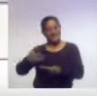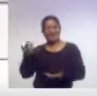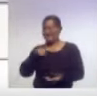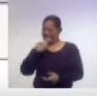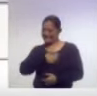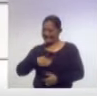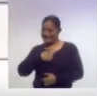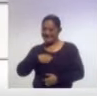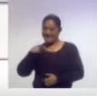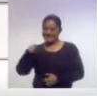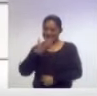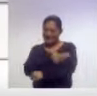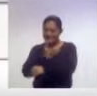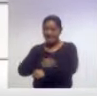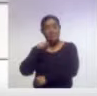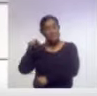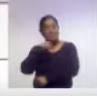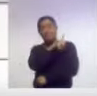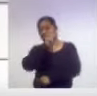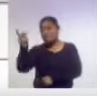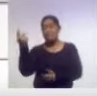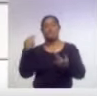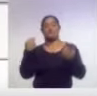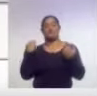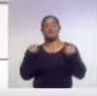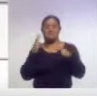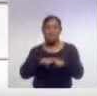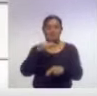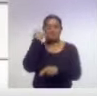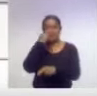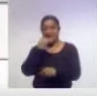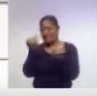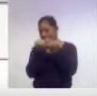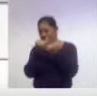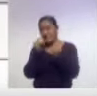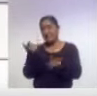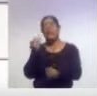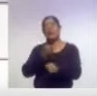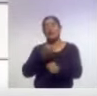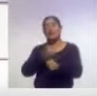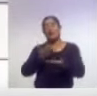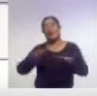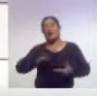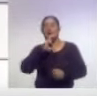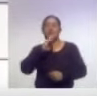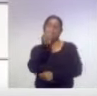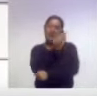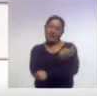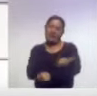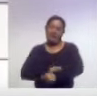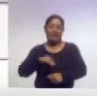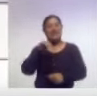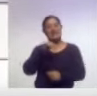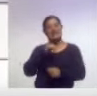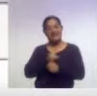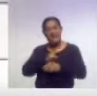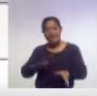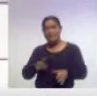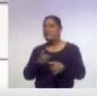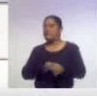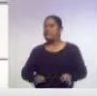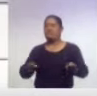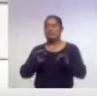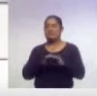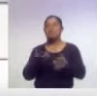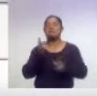de acompañarte a ti, a nuestro auditorio, por supuesto, a mi querida maestra Miroslava, ya en esta segunda emisión de Ahora Noticias. Mario, pues información muy sobresaliente del